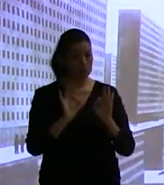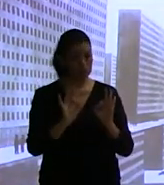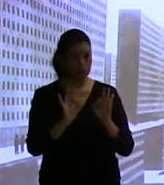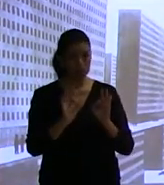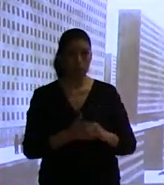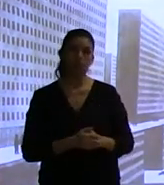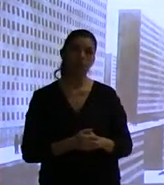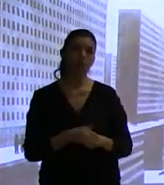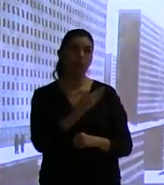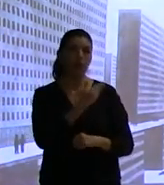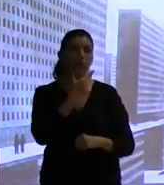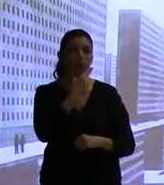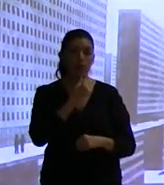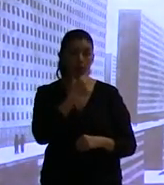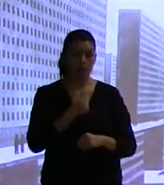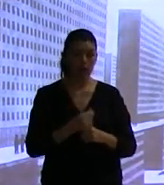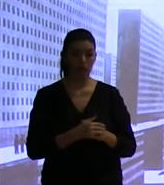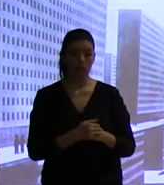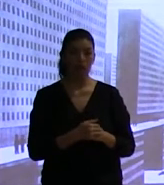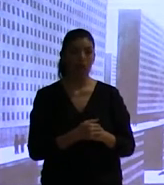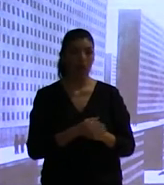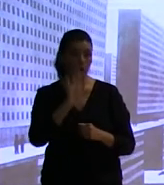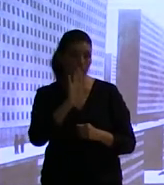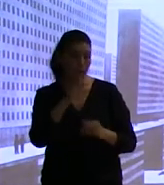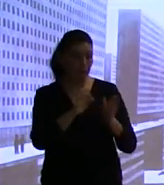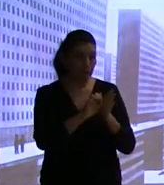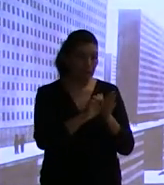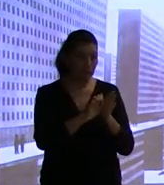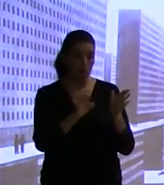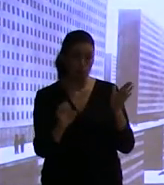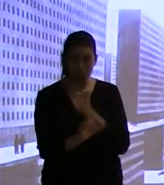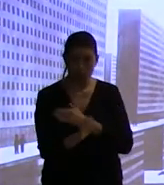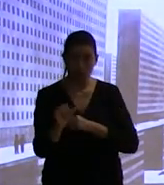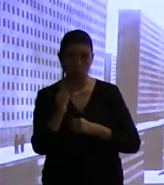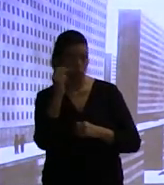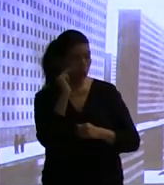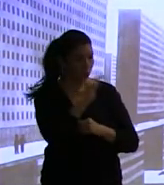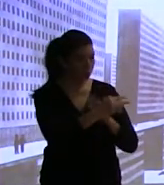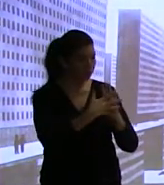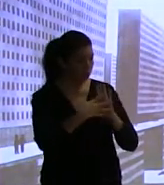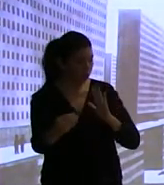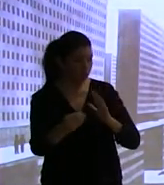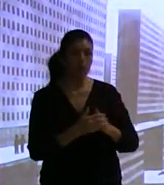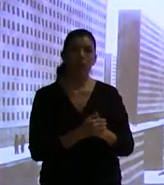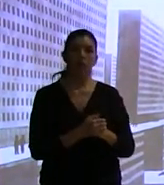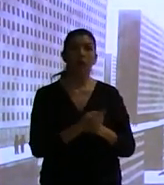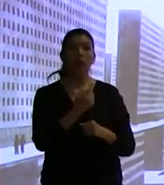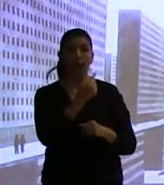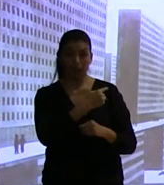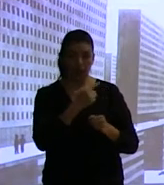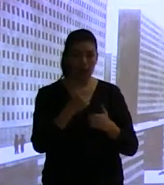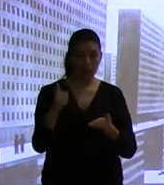referentes para la arquitectura moderna en los años 50 y 60. Este modelo de ciudad, la ciudad como una gran máquina,